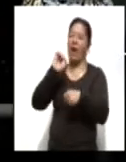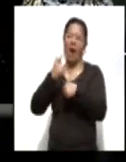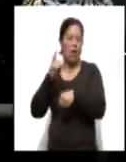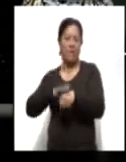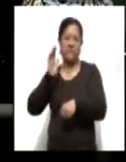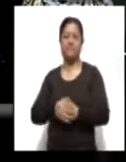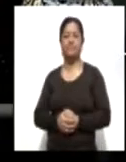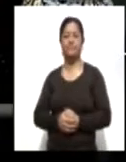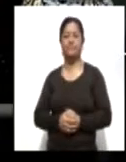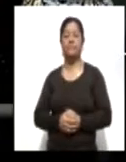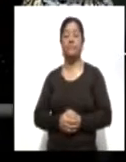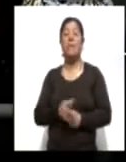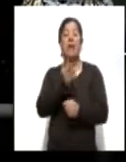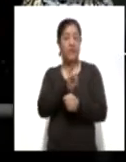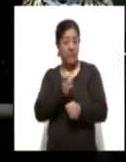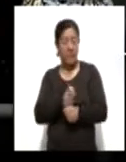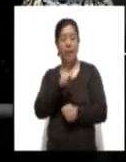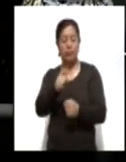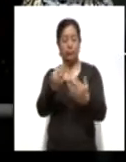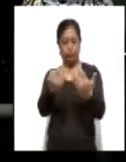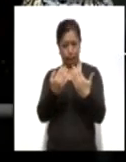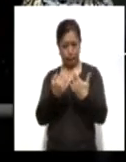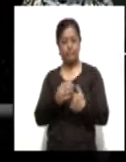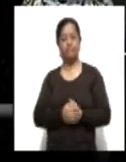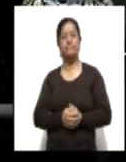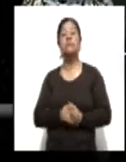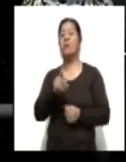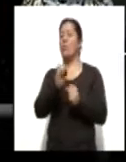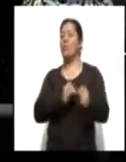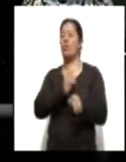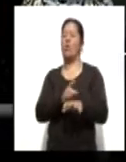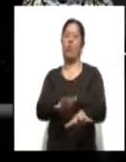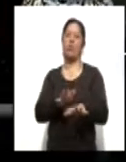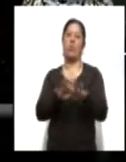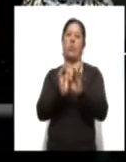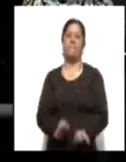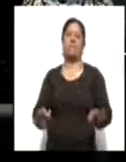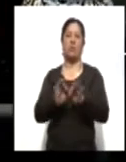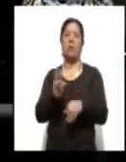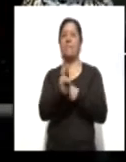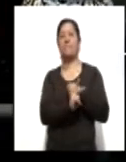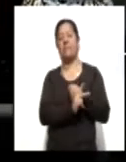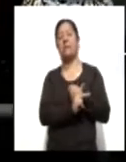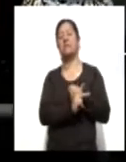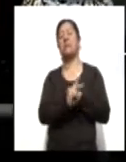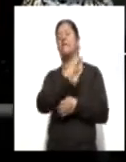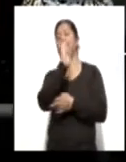algo. Invitarlos a que se acerquen a nosotros. Es una oportunidad importantísima. Es una plaza de naturaleza federal.